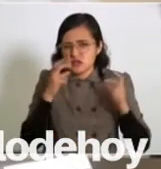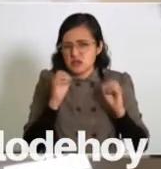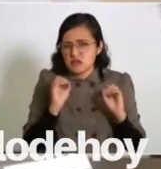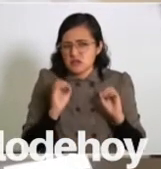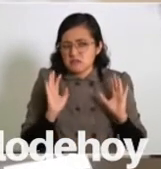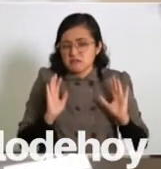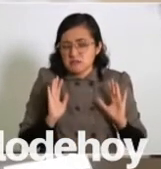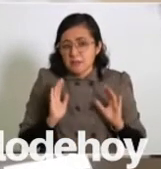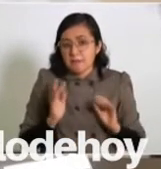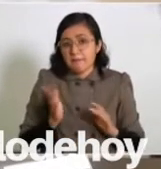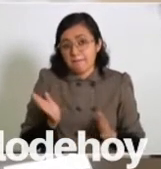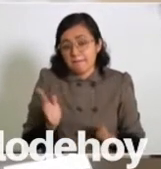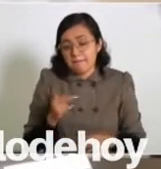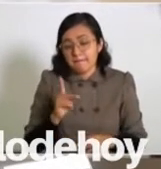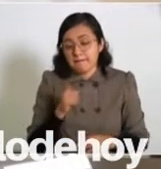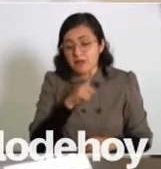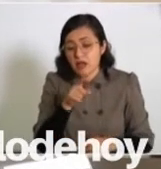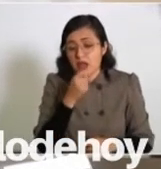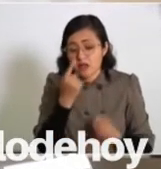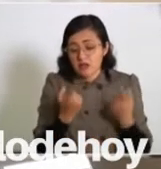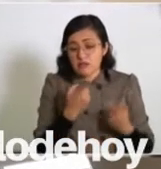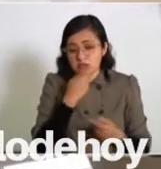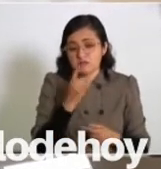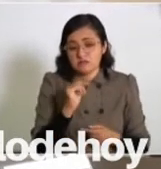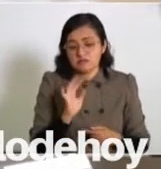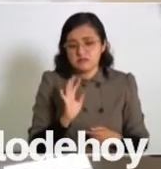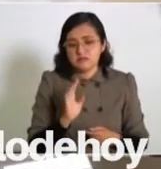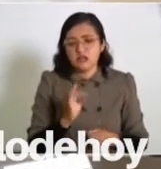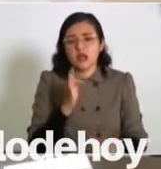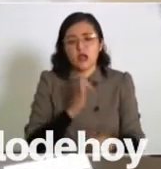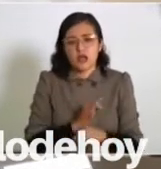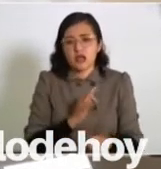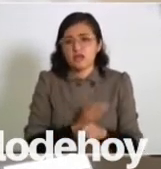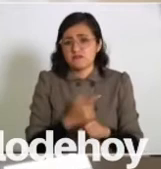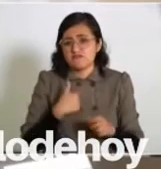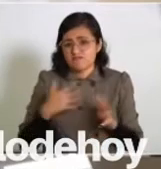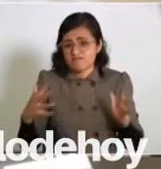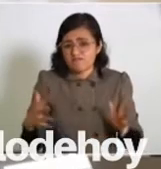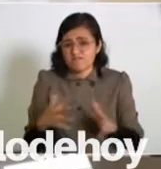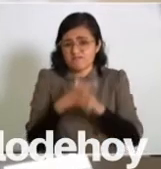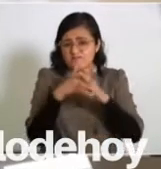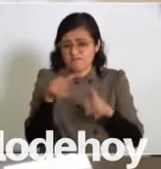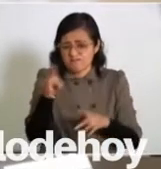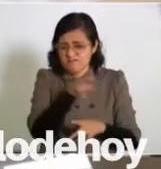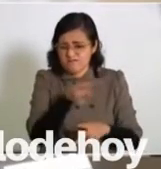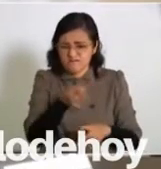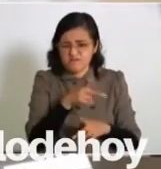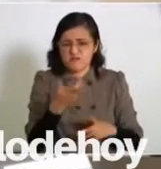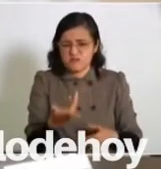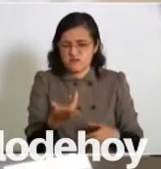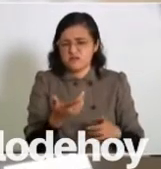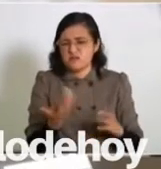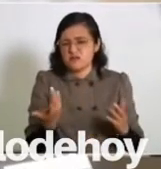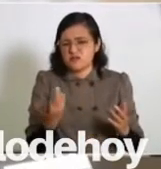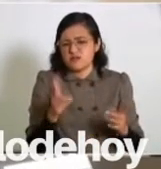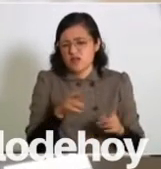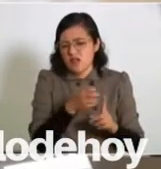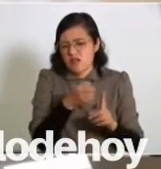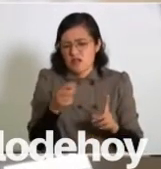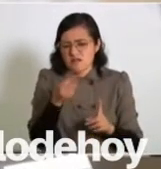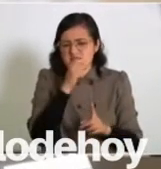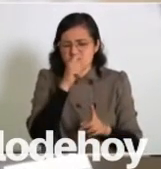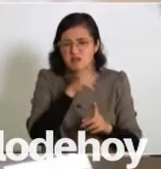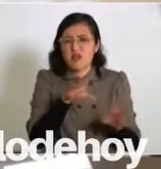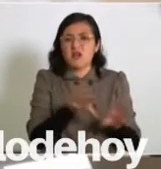¿Sí? Hay una lucha entre estas dos organizaciones violentas por el